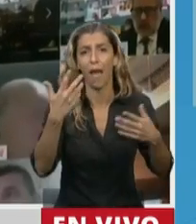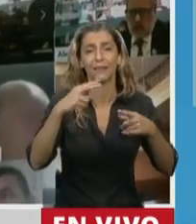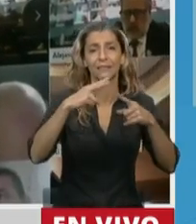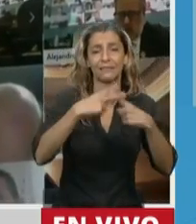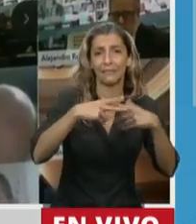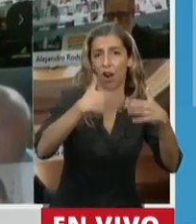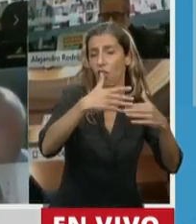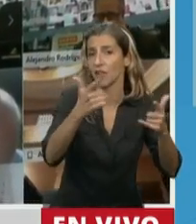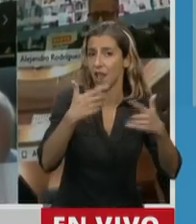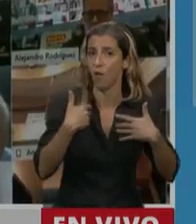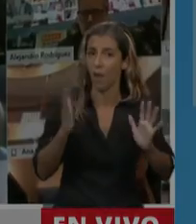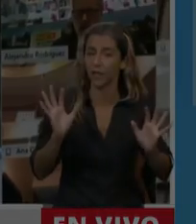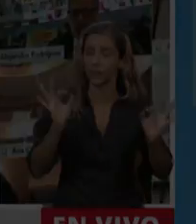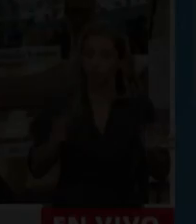Muchas gracias, diputado.